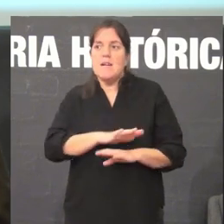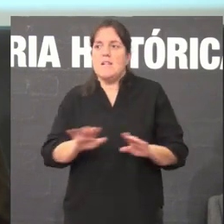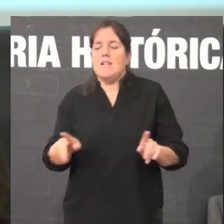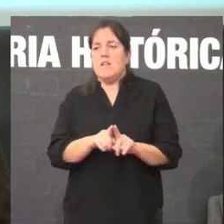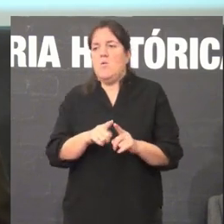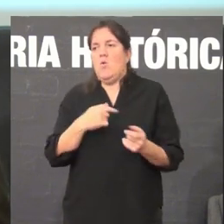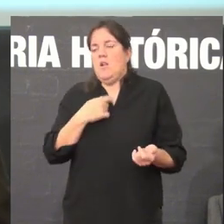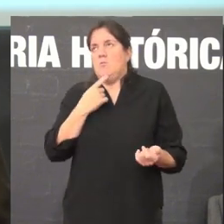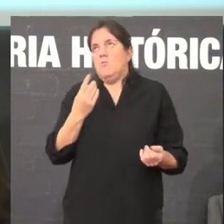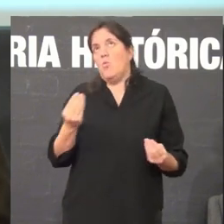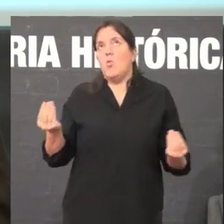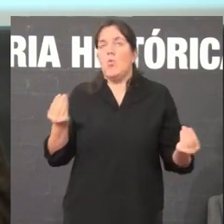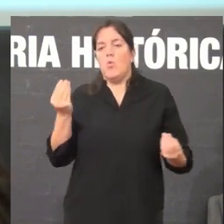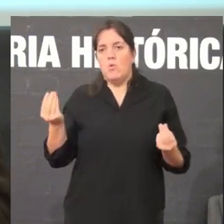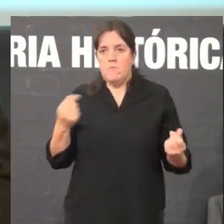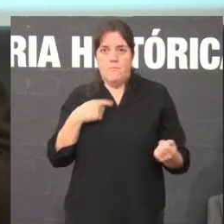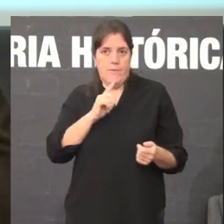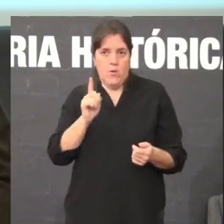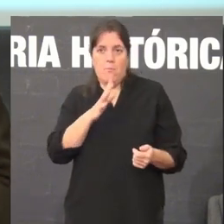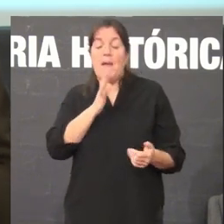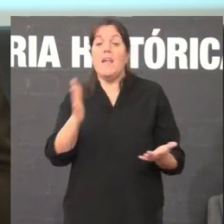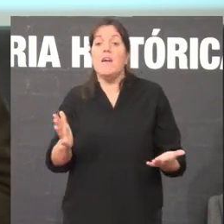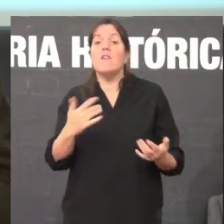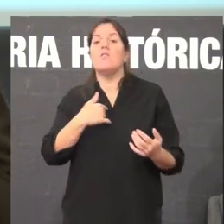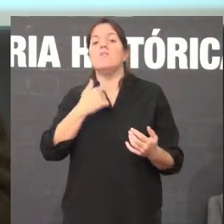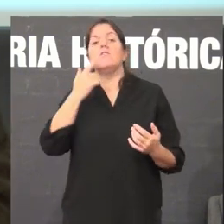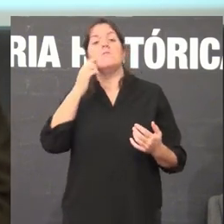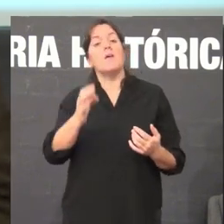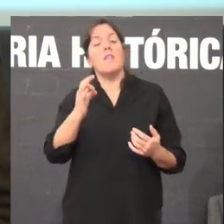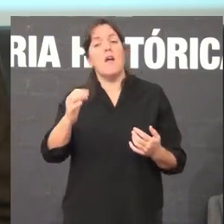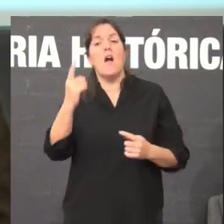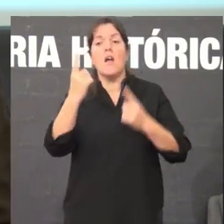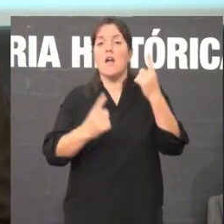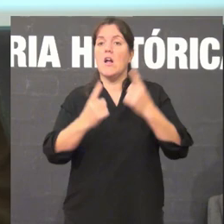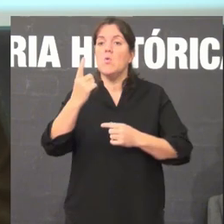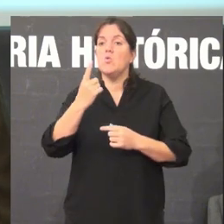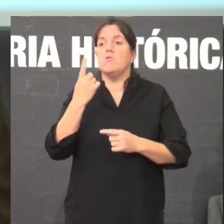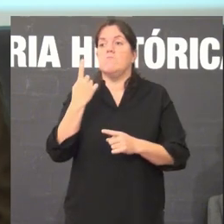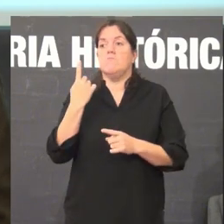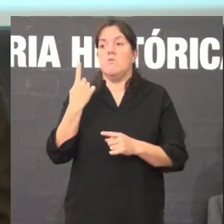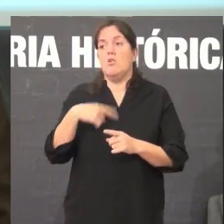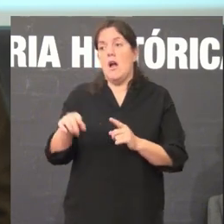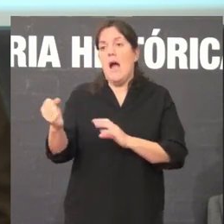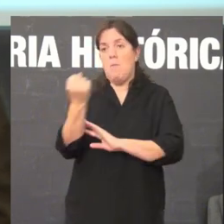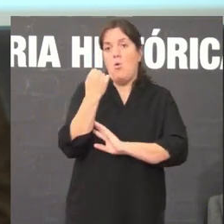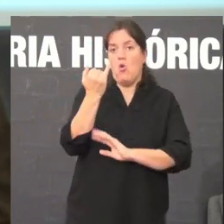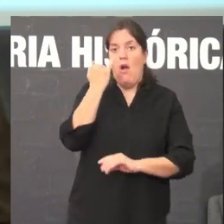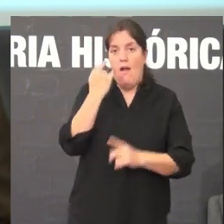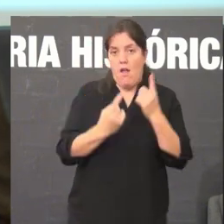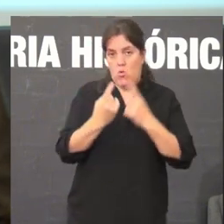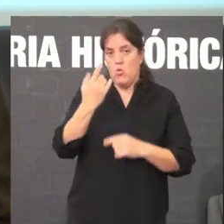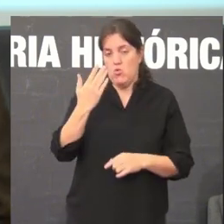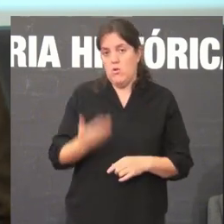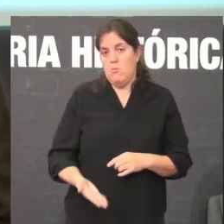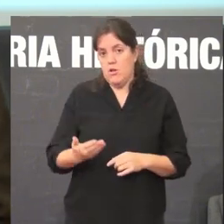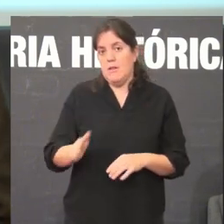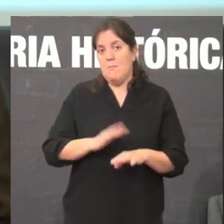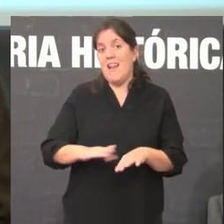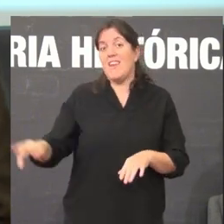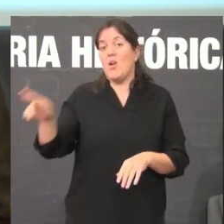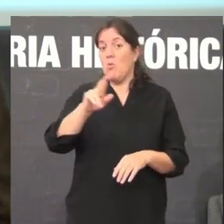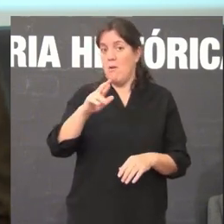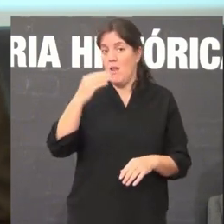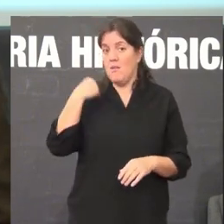ante a realidade mas tamén é verdade que seguimos contando con algúns elementos moi importantes para recuperarmos